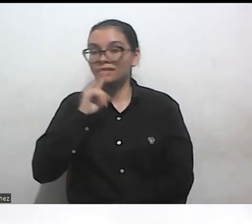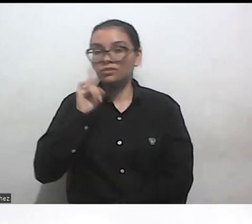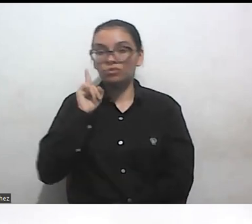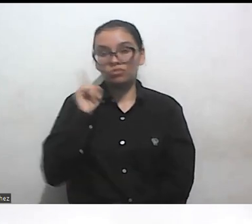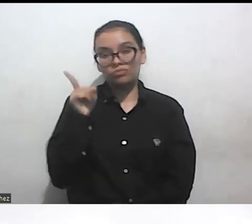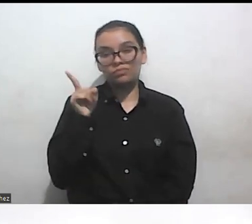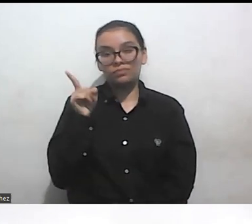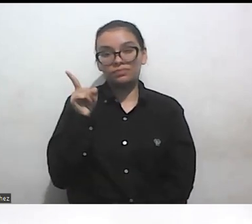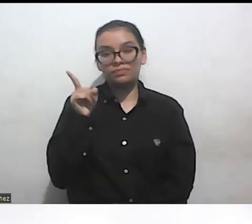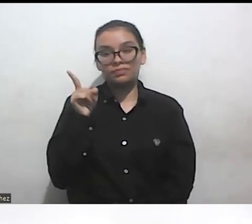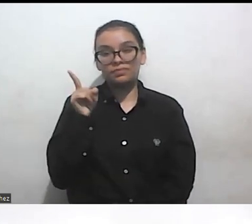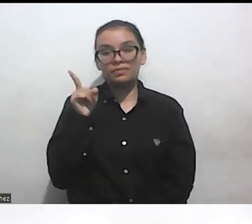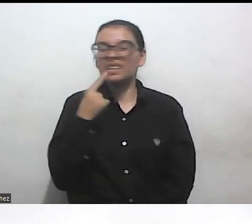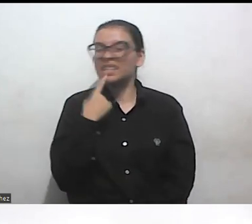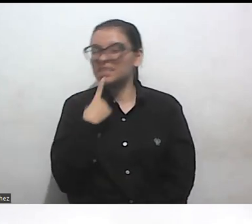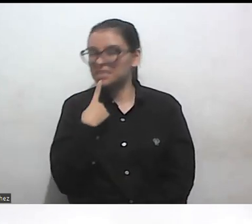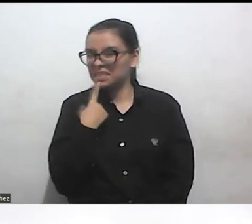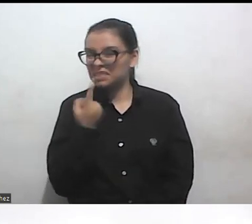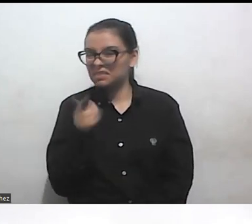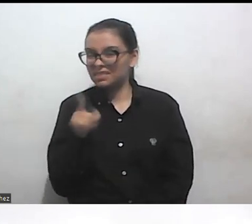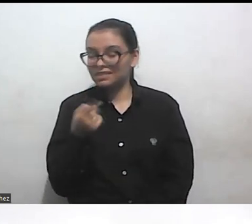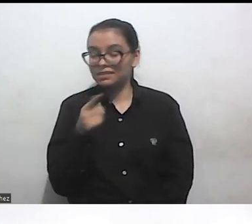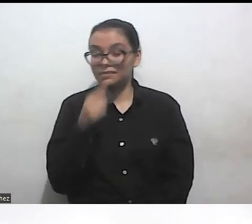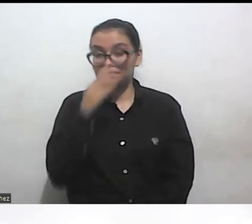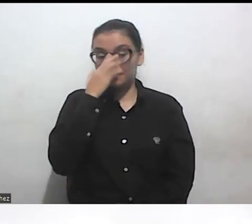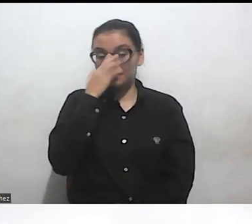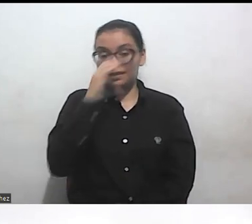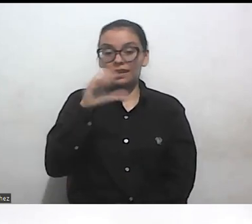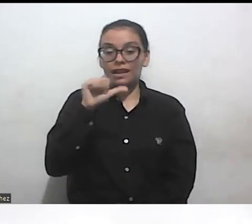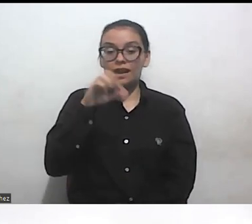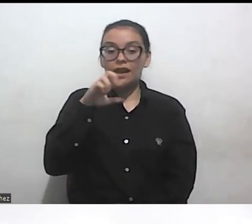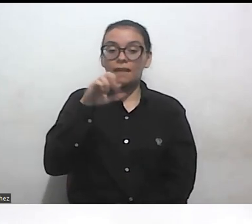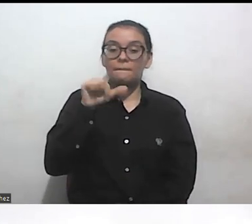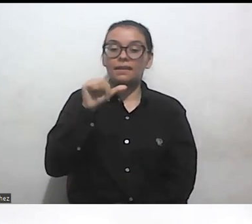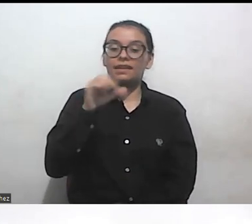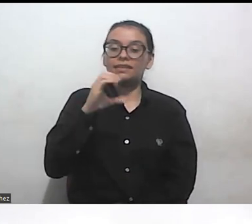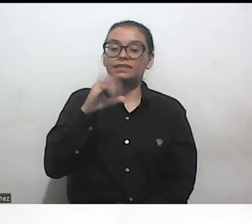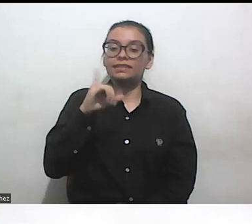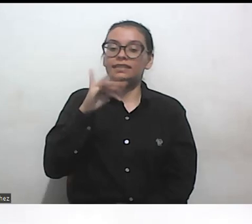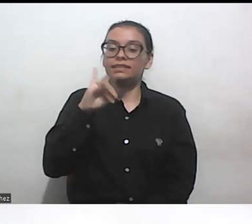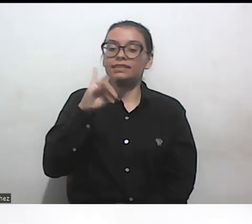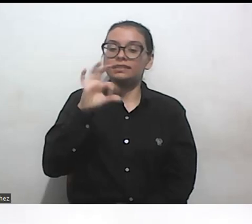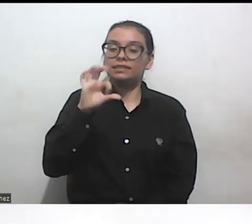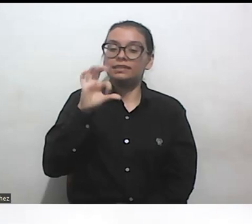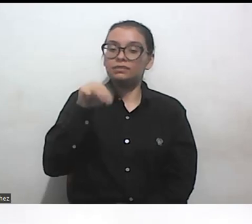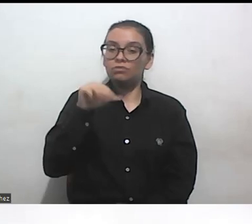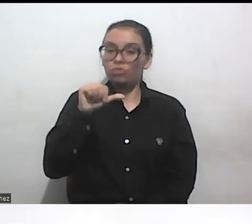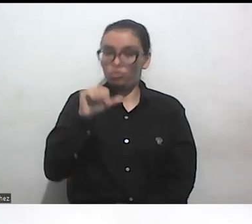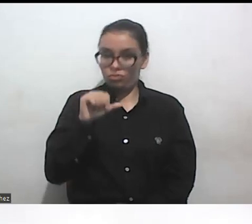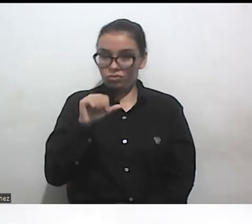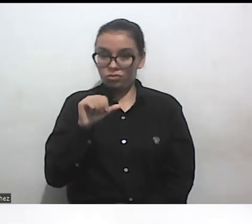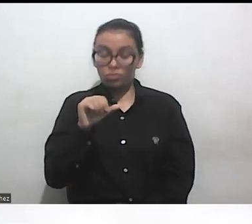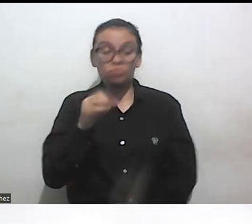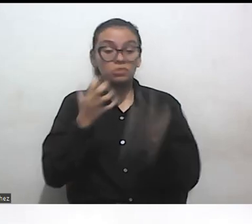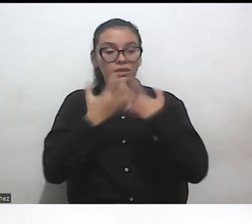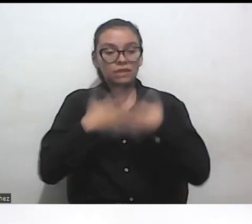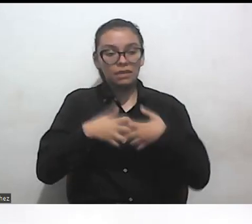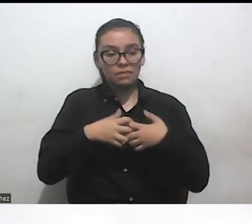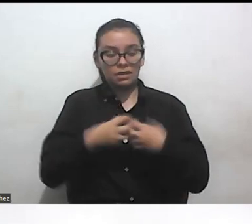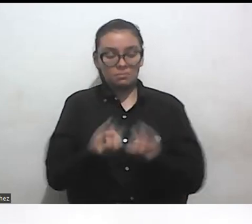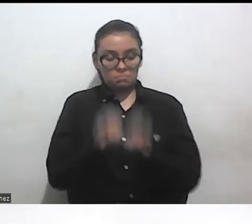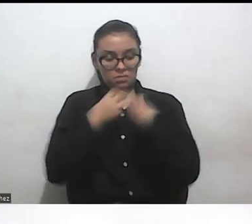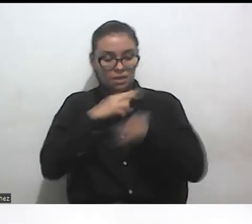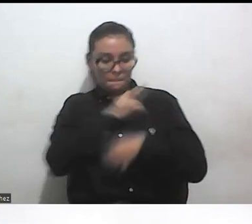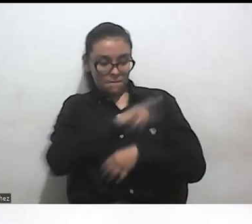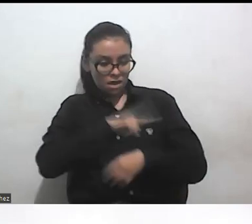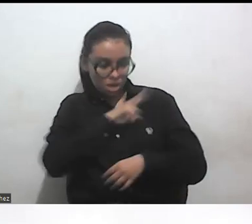que dice que el capacitismo es un sistema que otorga valor a los cuerpos y mentes de las personas con base